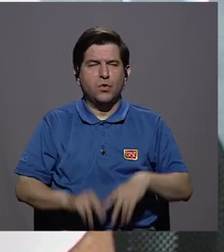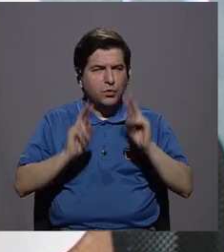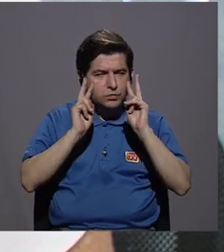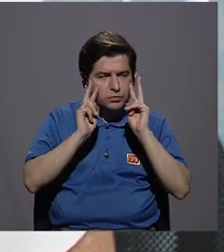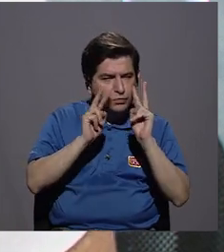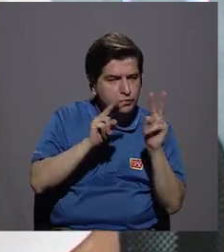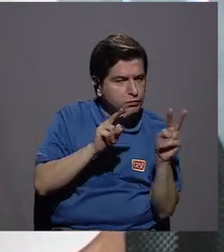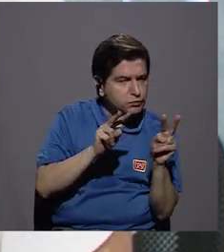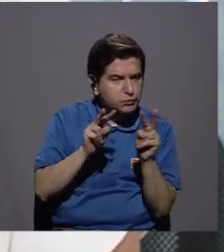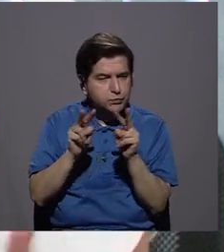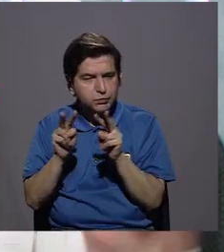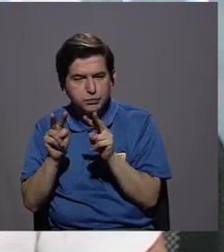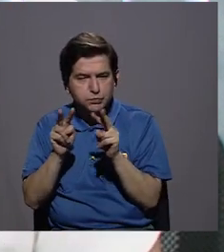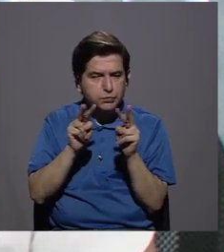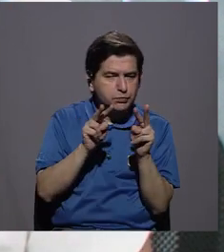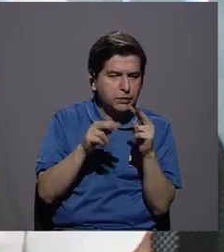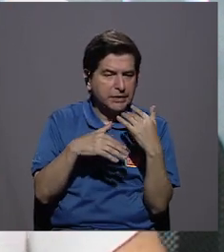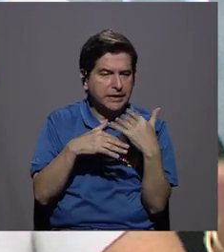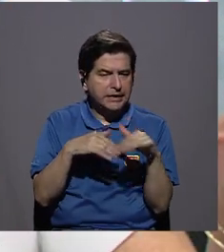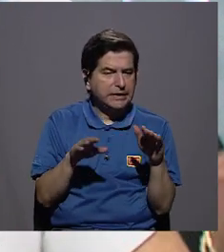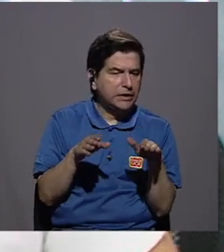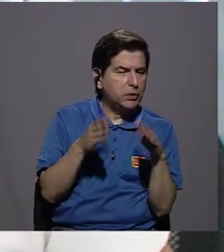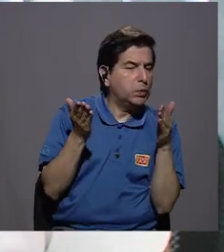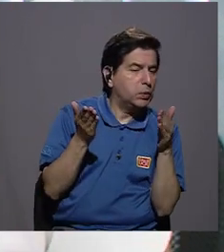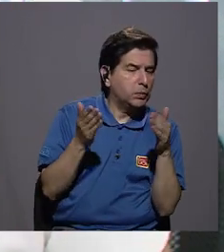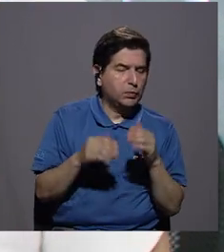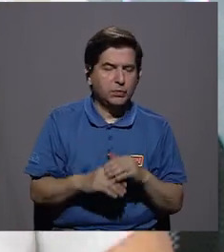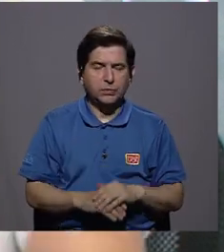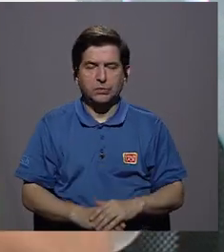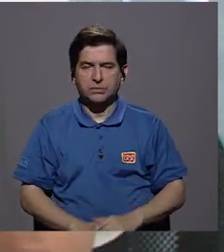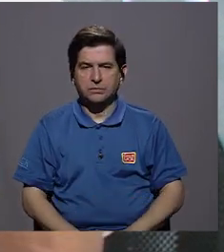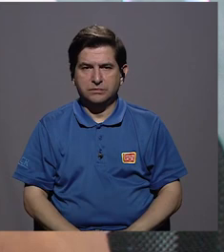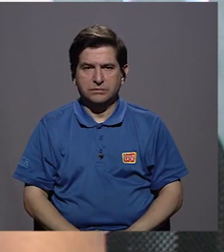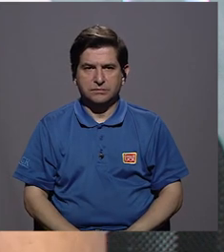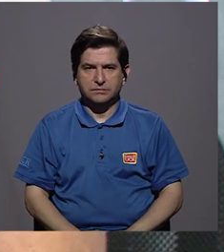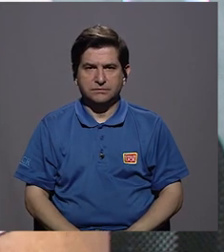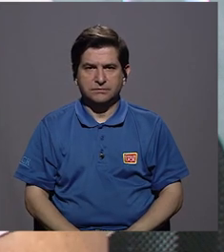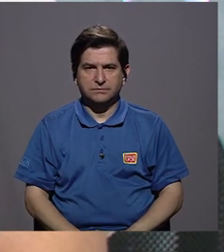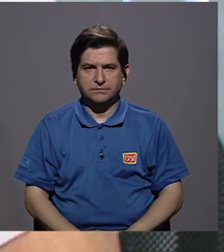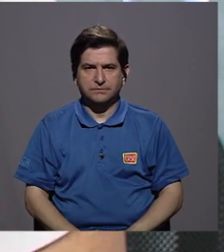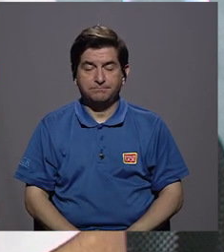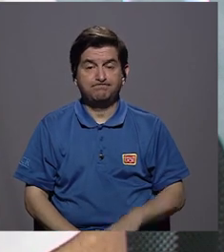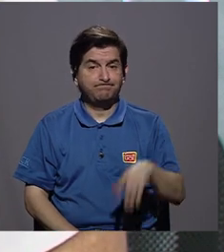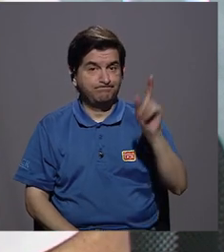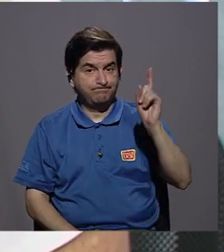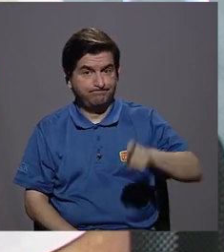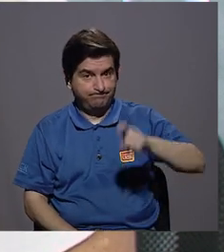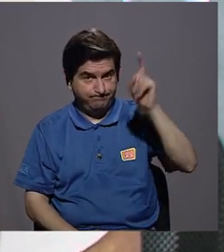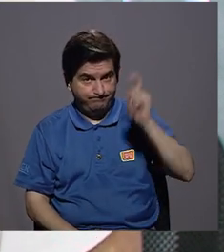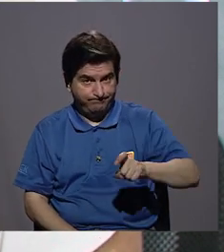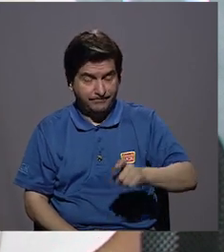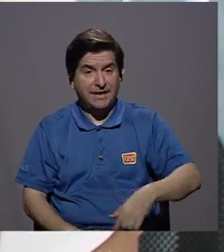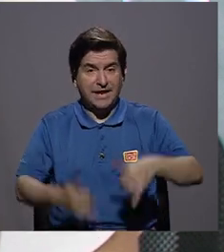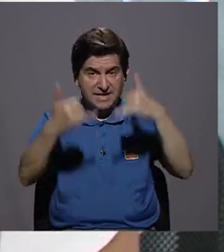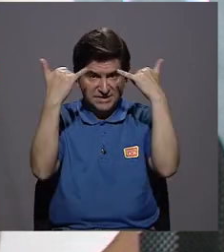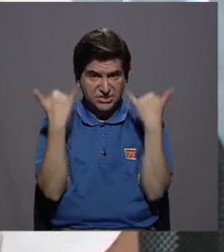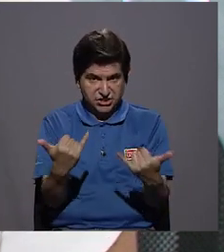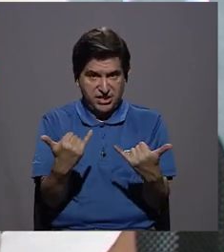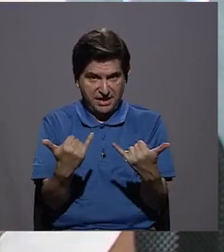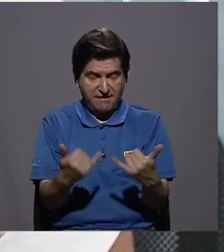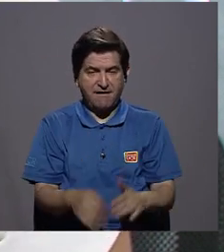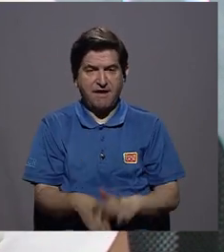observador en cómo es una herida, en cómo es una úlcera. Lo que es elemental es que ya el